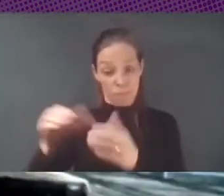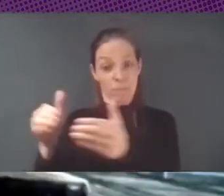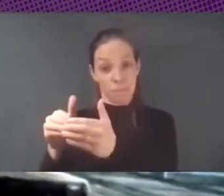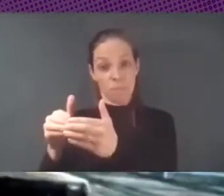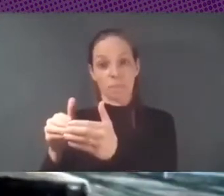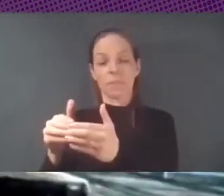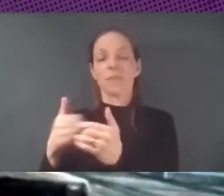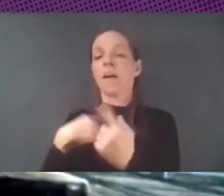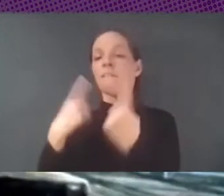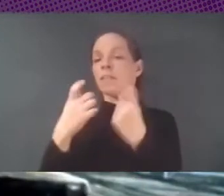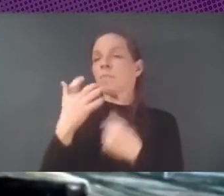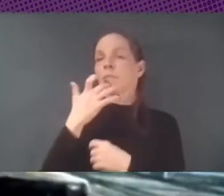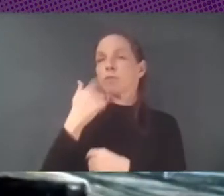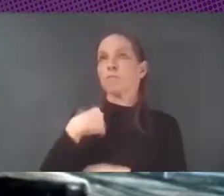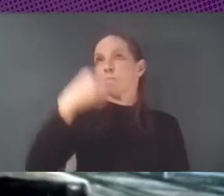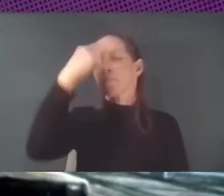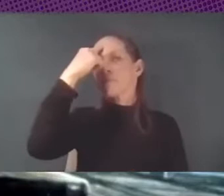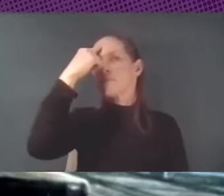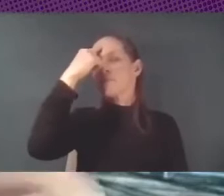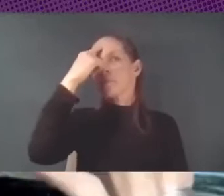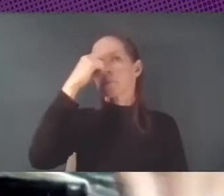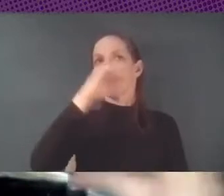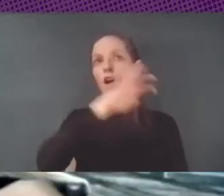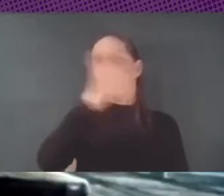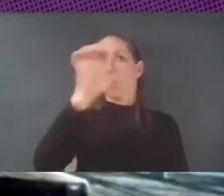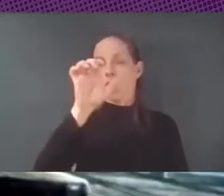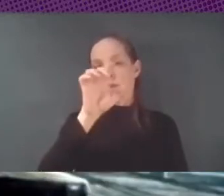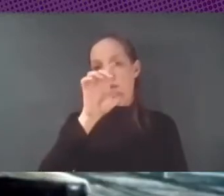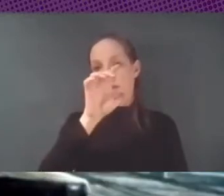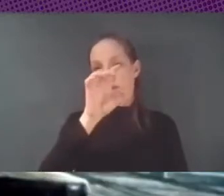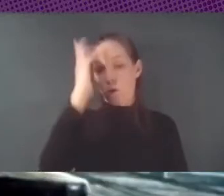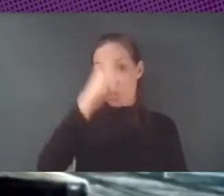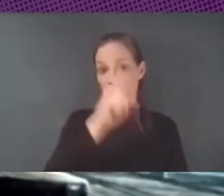pensando en la academia norteamericana que está dominada por visiones bastante,